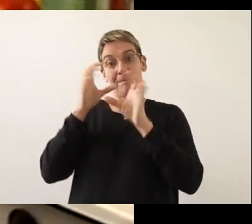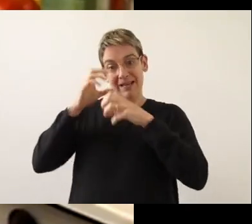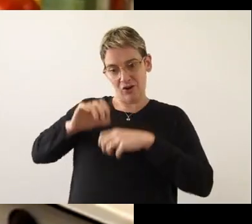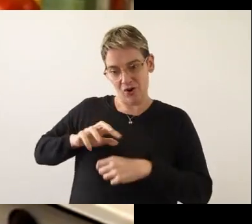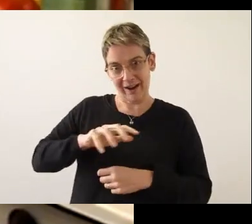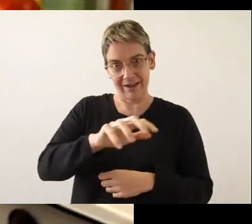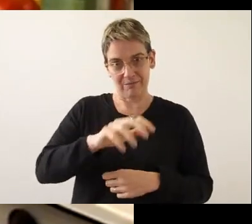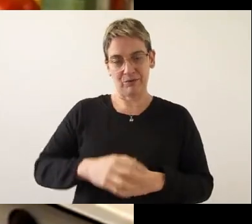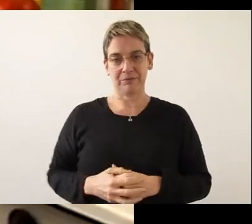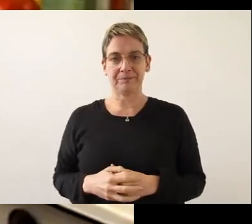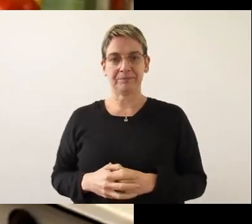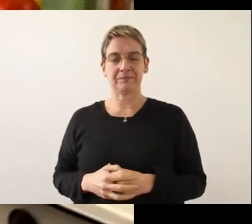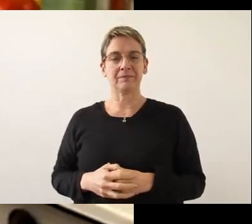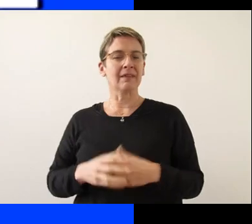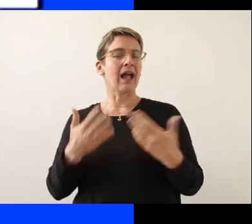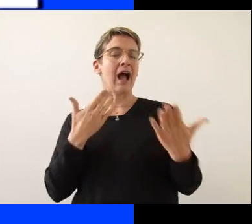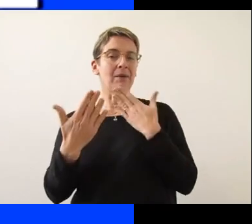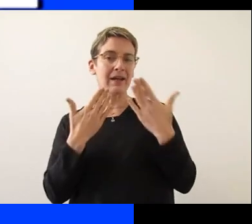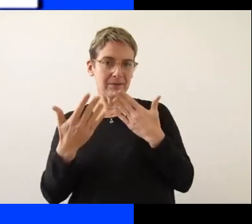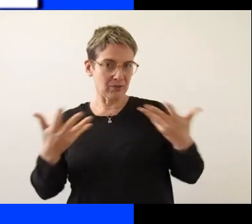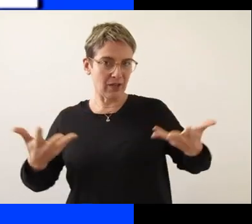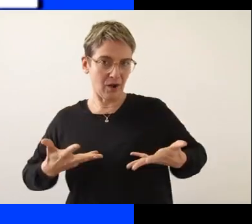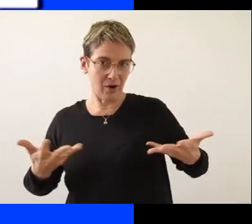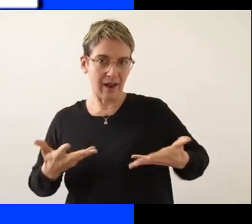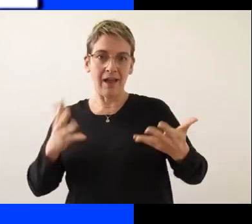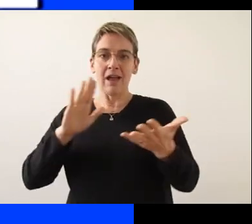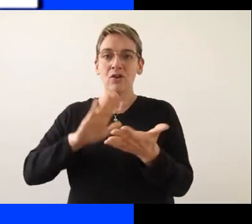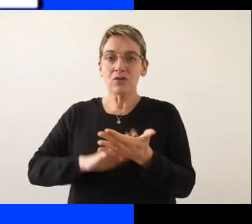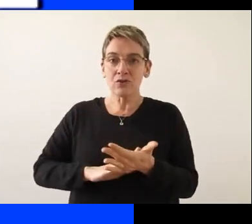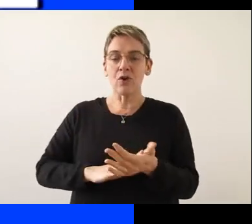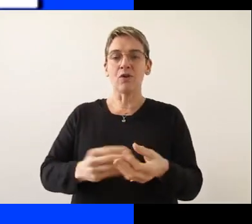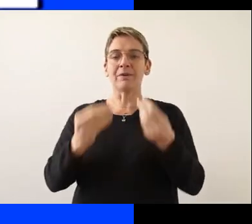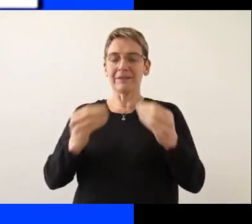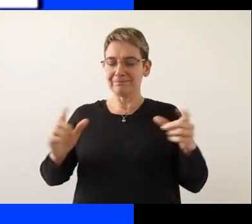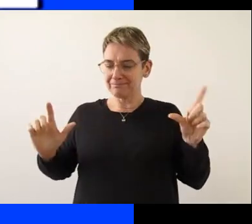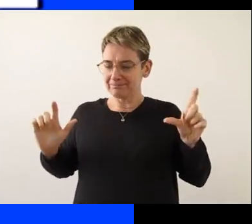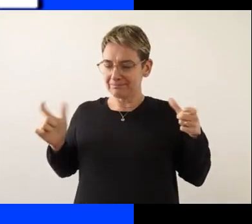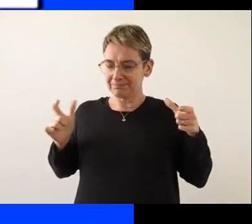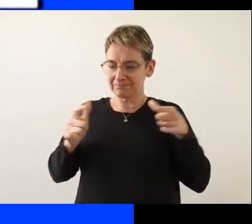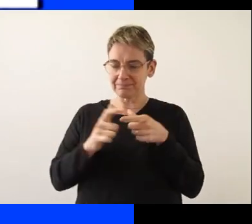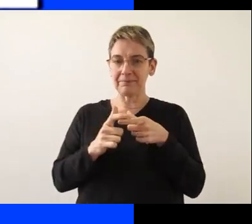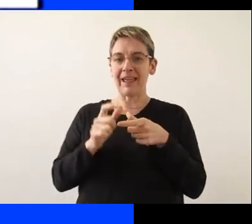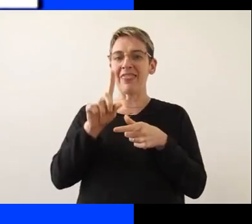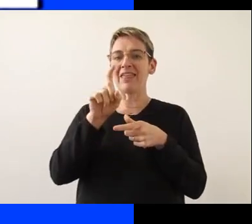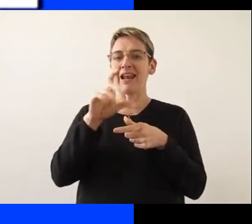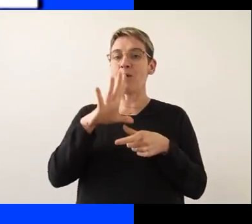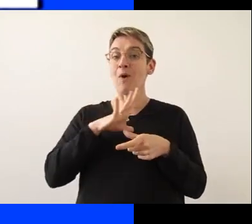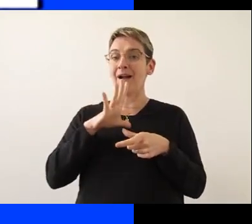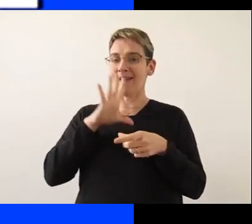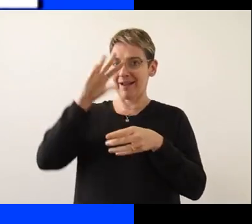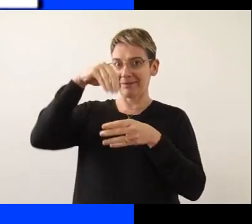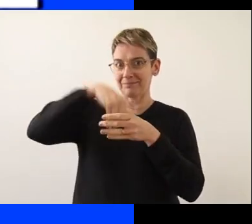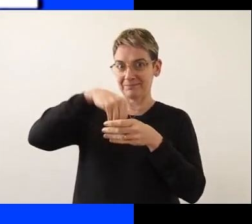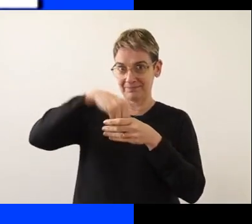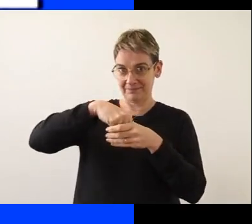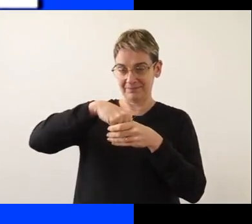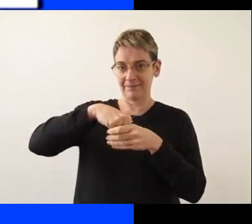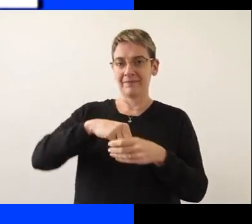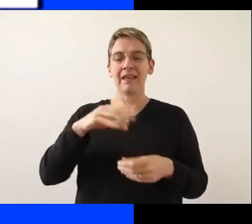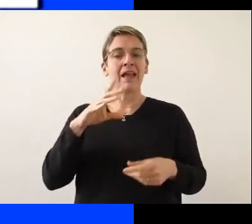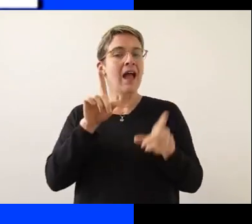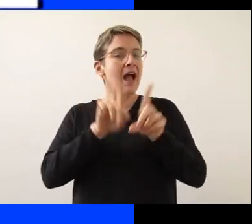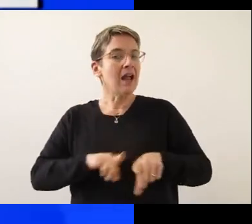microorganismos. Hablaremos ahora sobre la reducción del agua disponible.